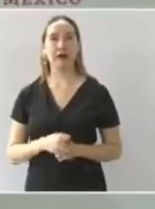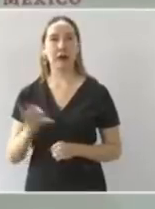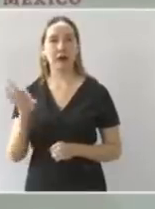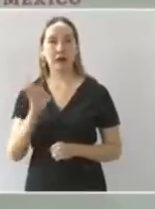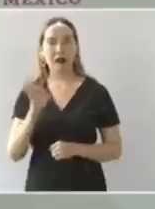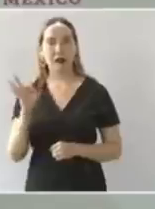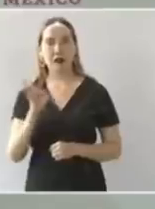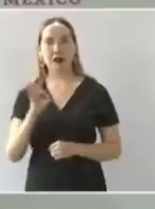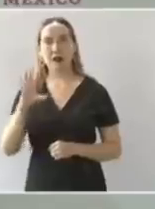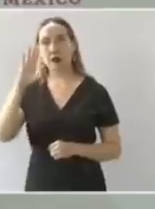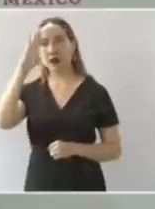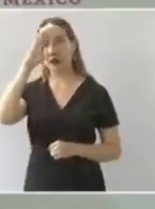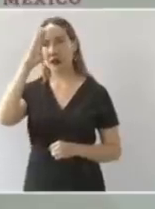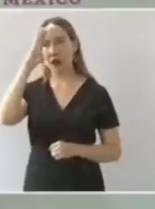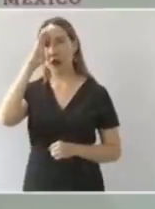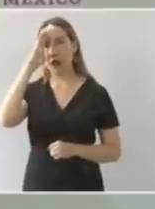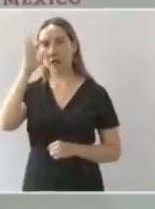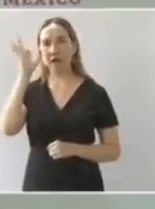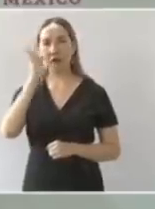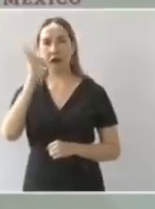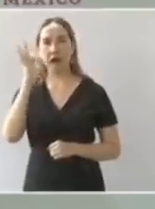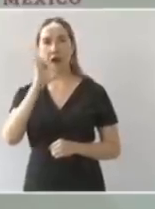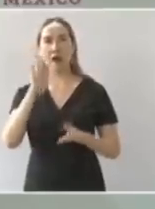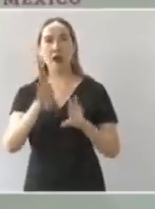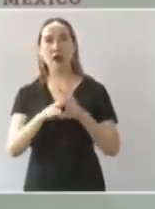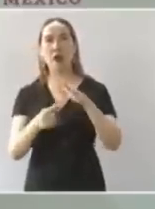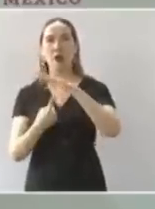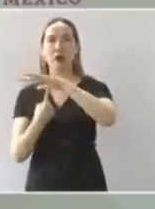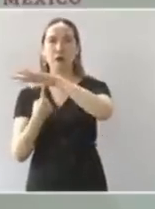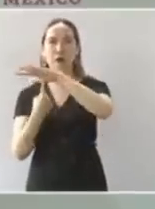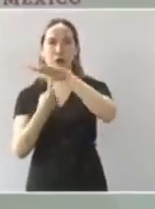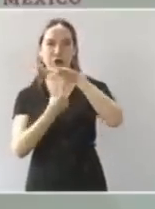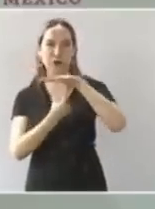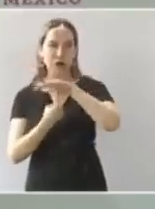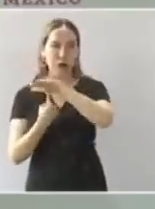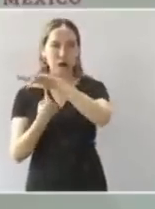que sobrevuelen Tecamachalco